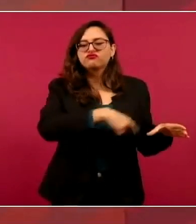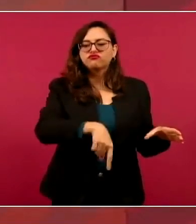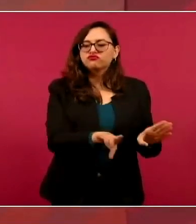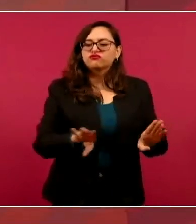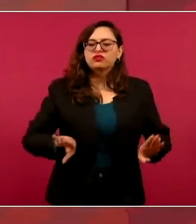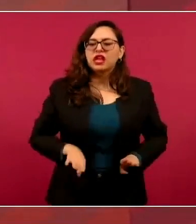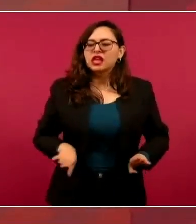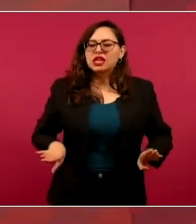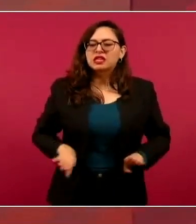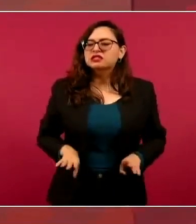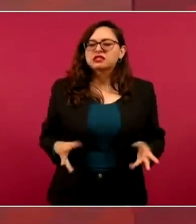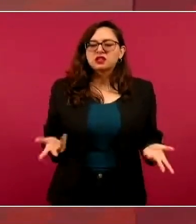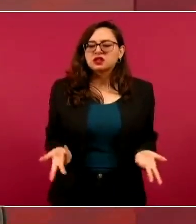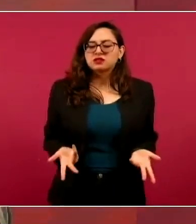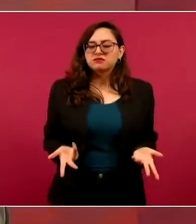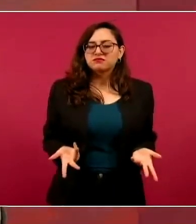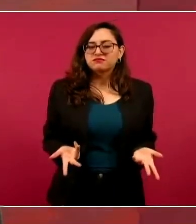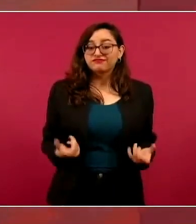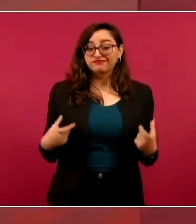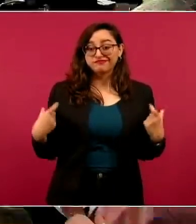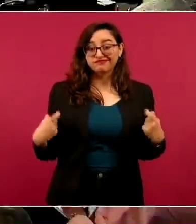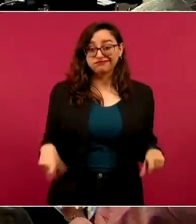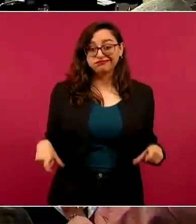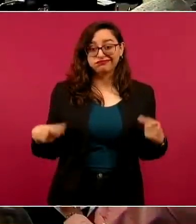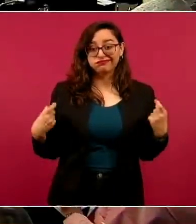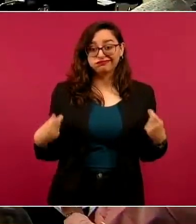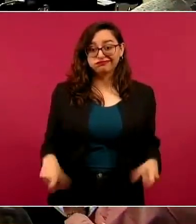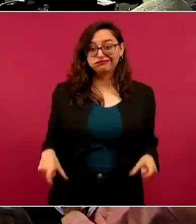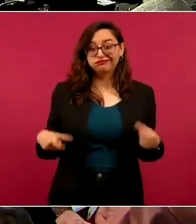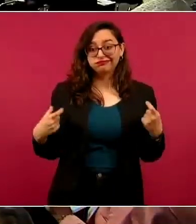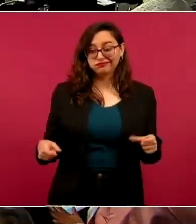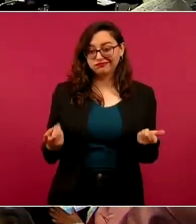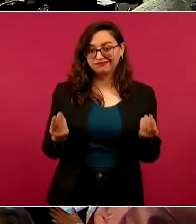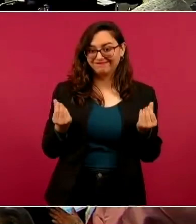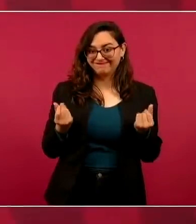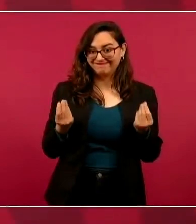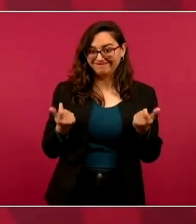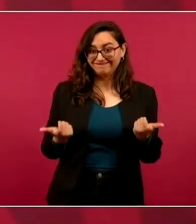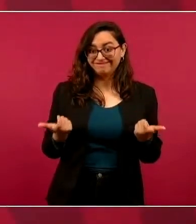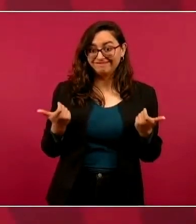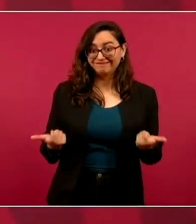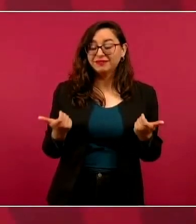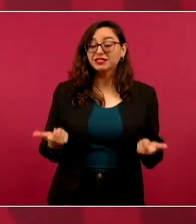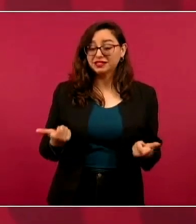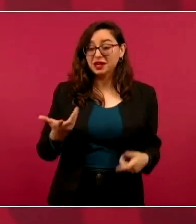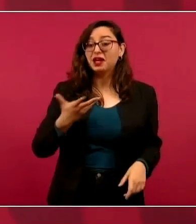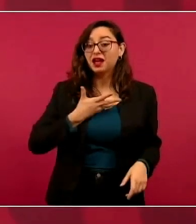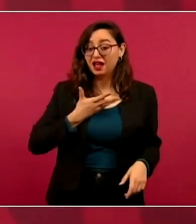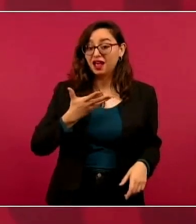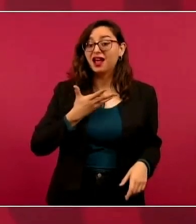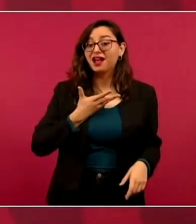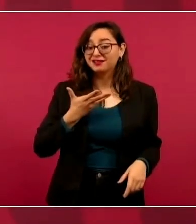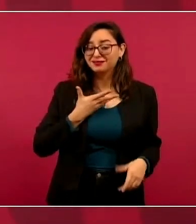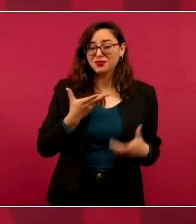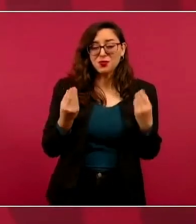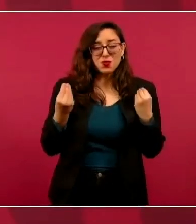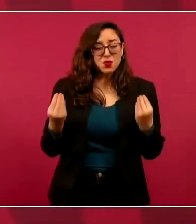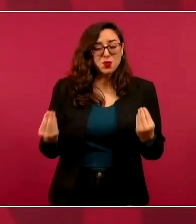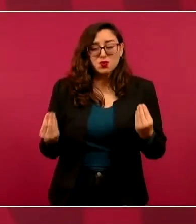Básicamente. Dinero, mucho dinero,